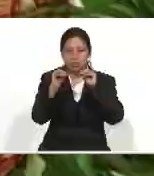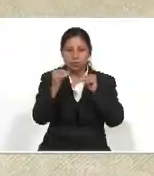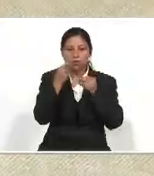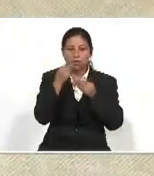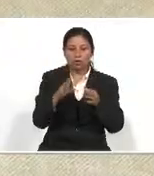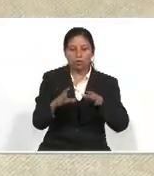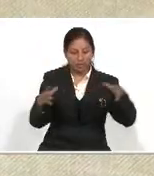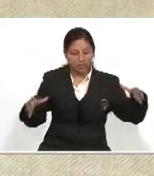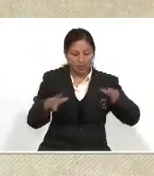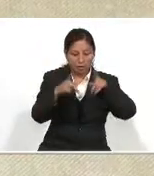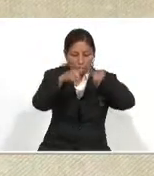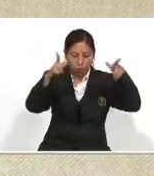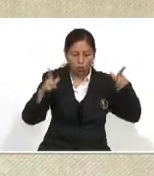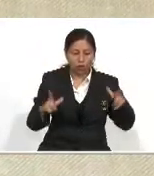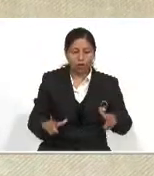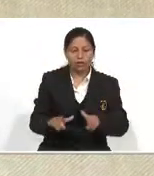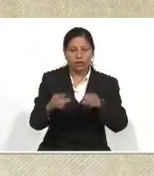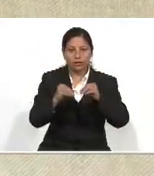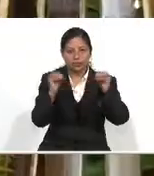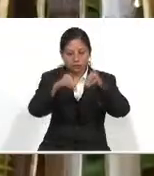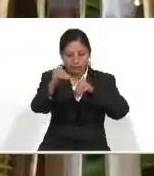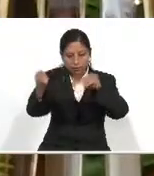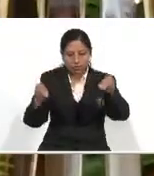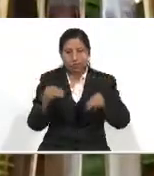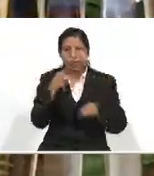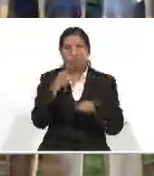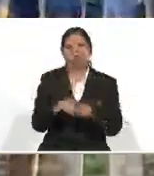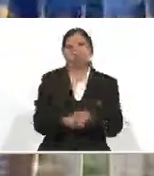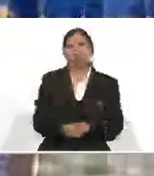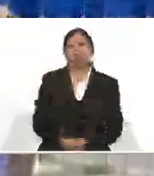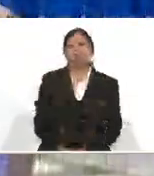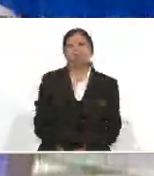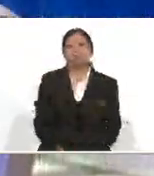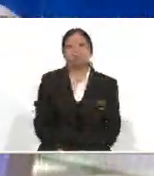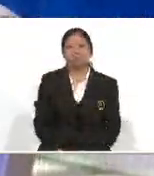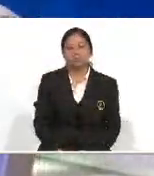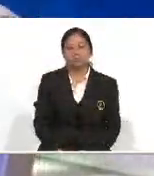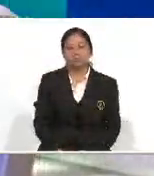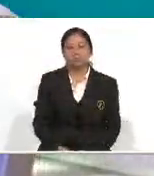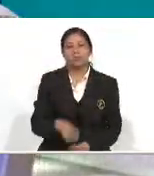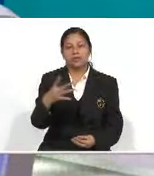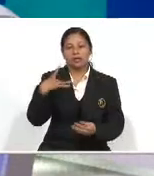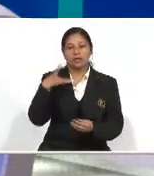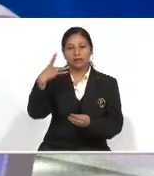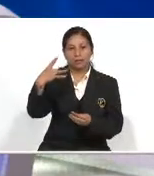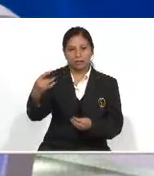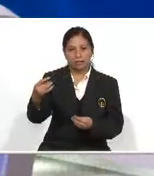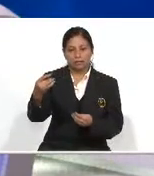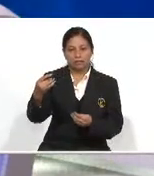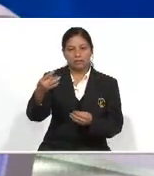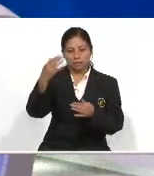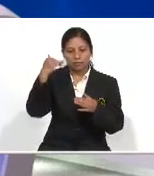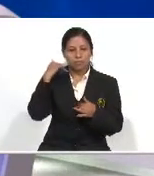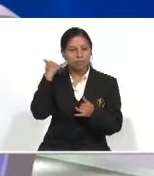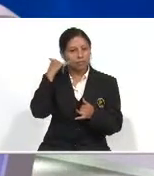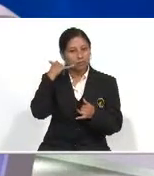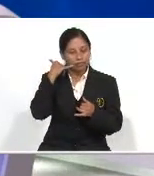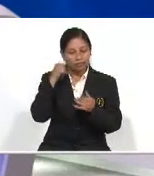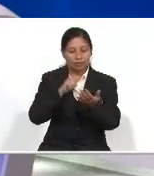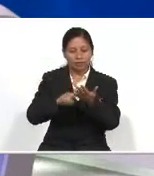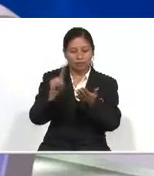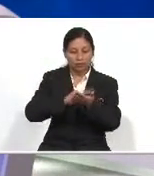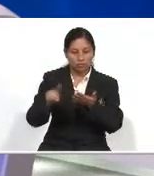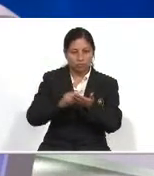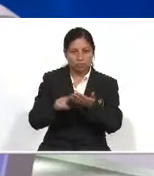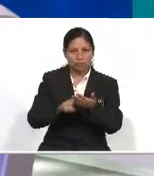vivero en Cubulco Así como la comercialización De los derivados del bambú Le invitamos a que descargue A través de su teléfono inteligente O su